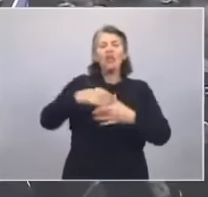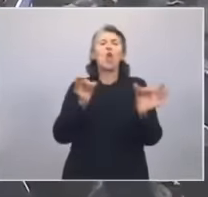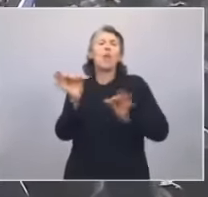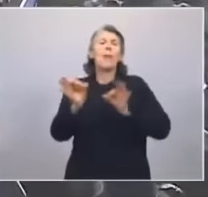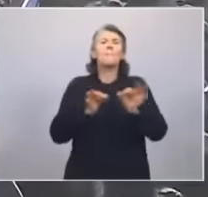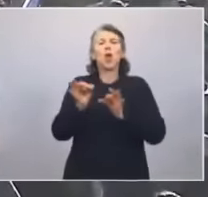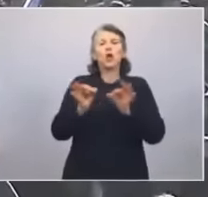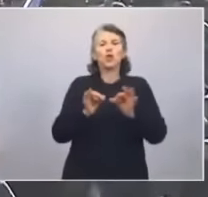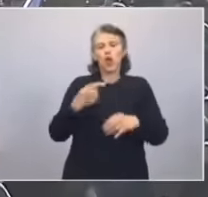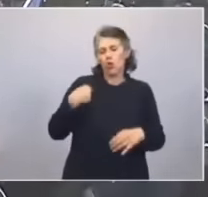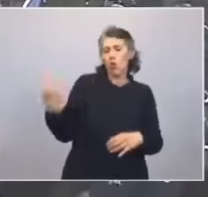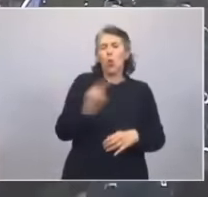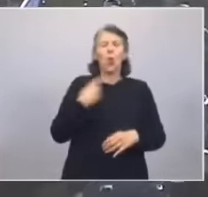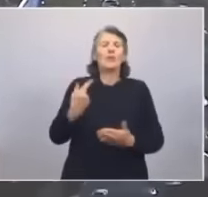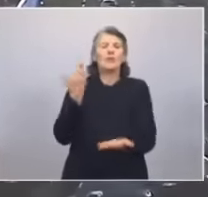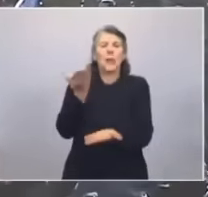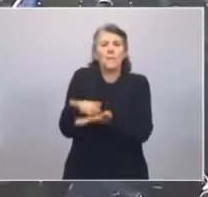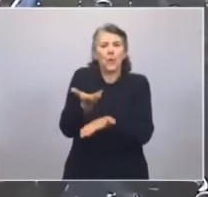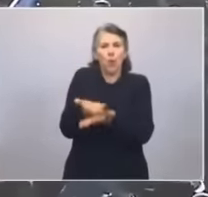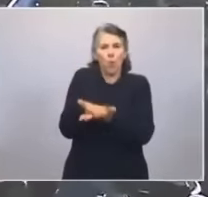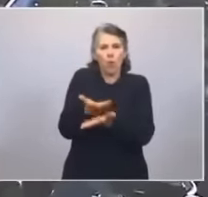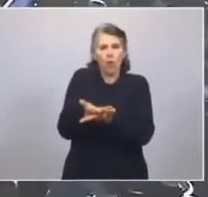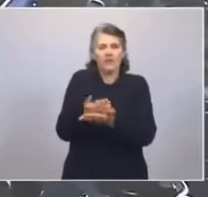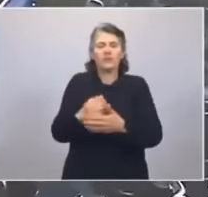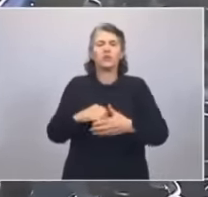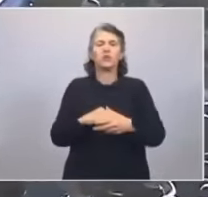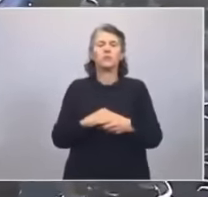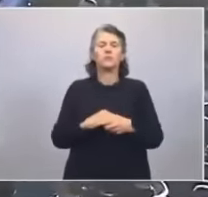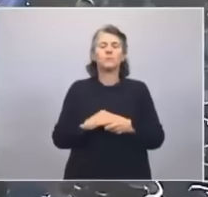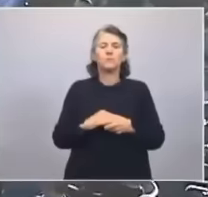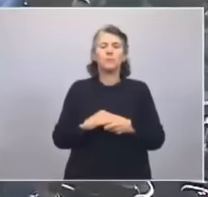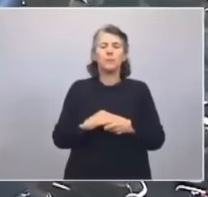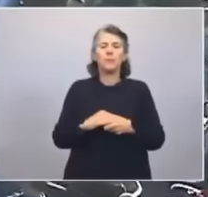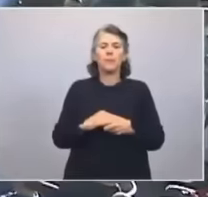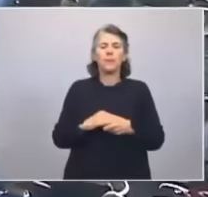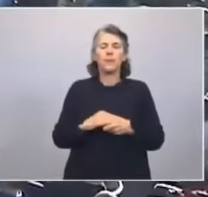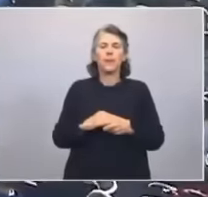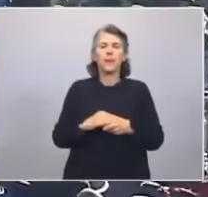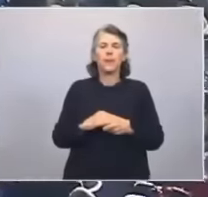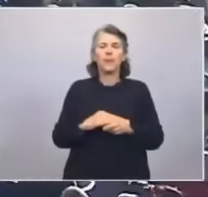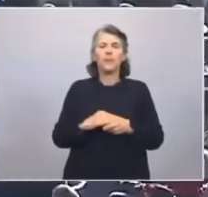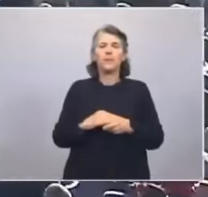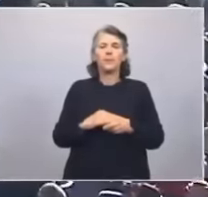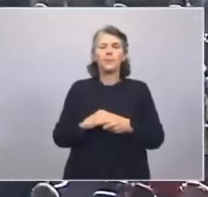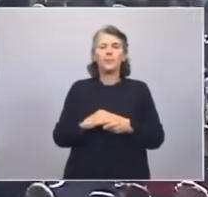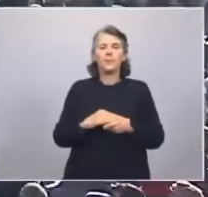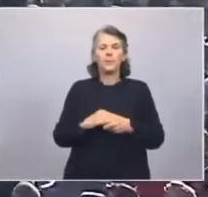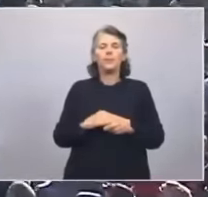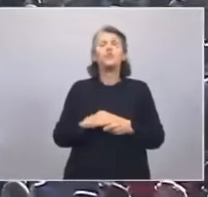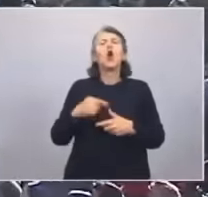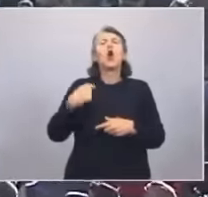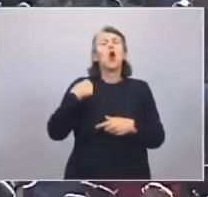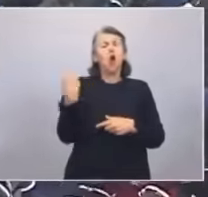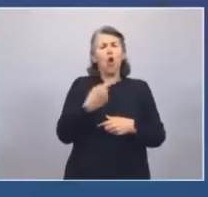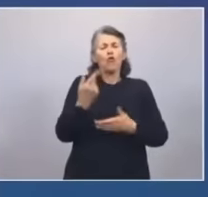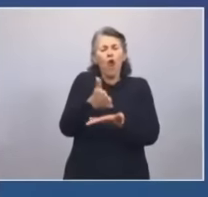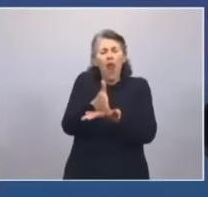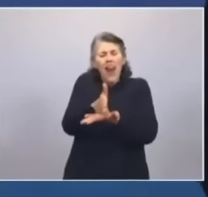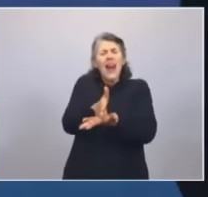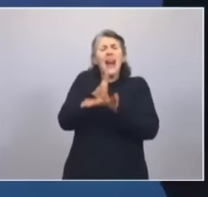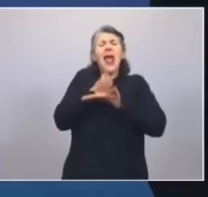a comprometernos y a ratificar nuestra lealtad